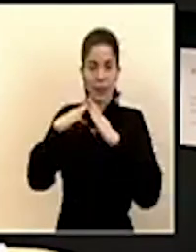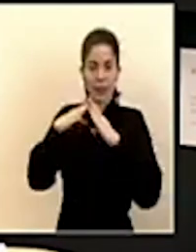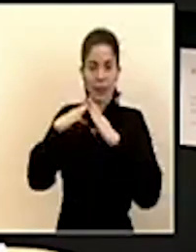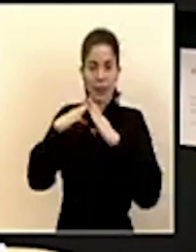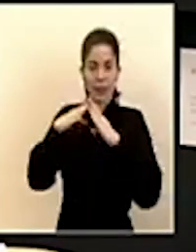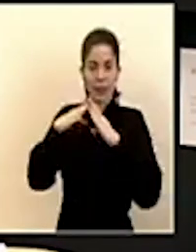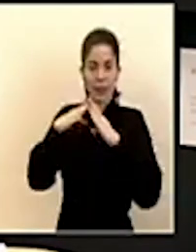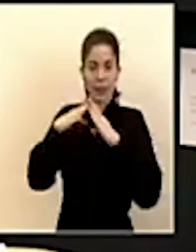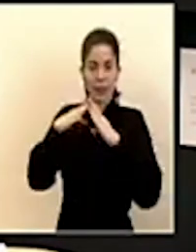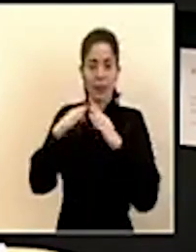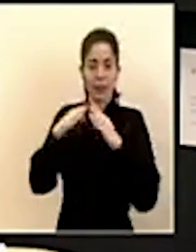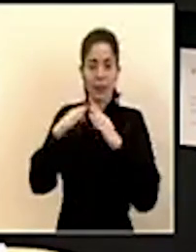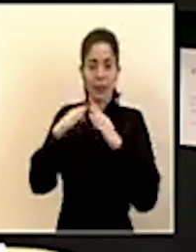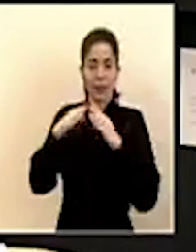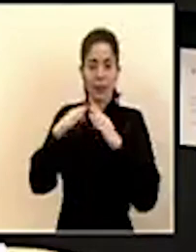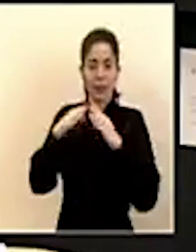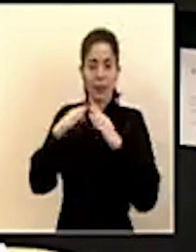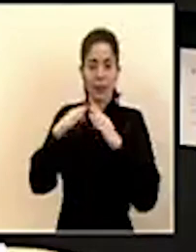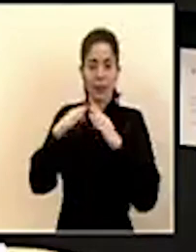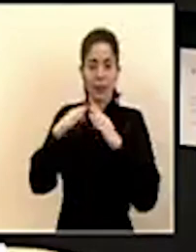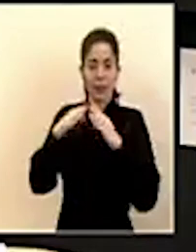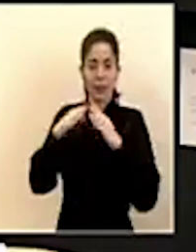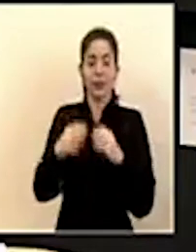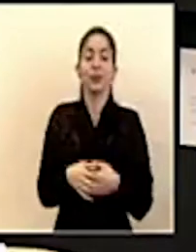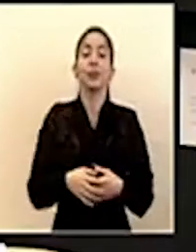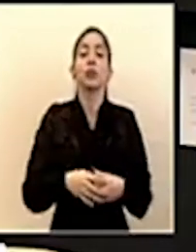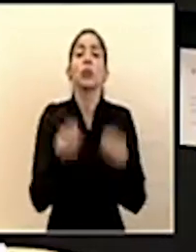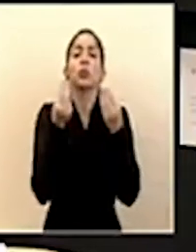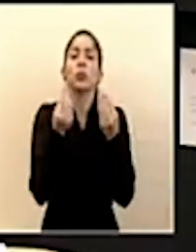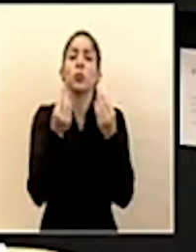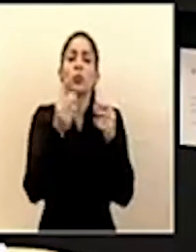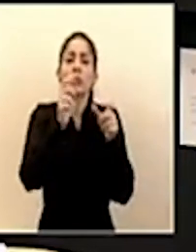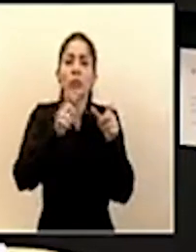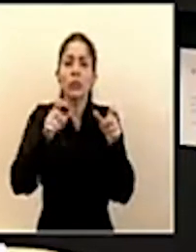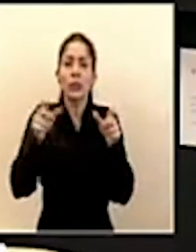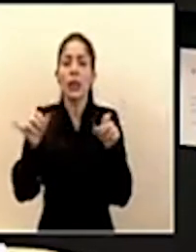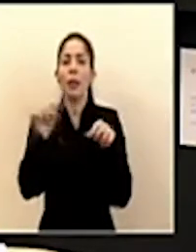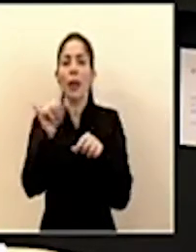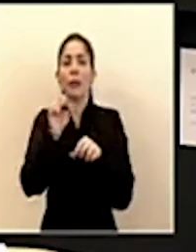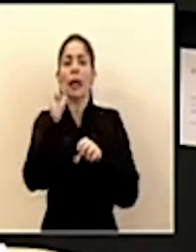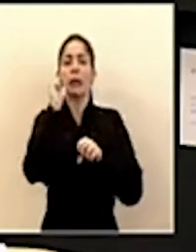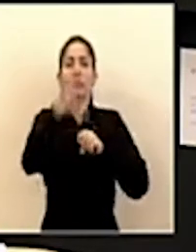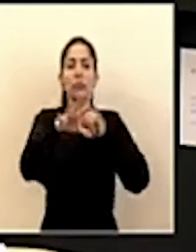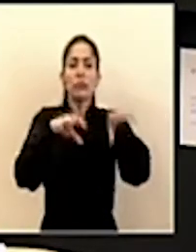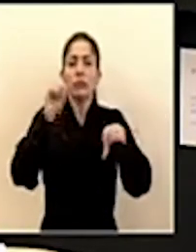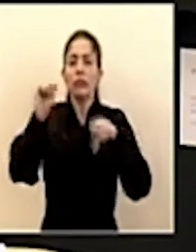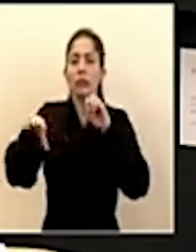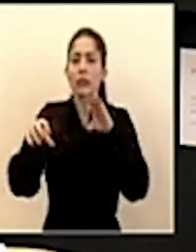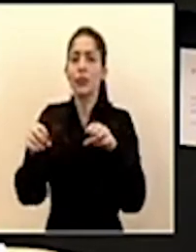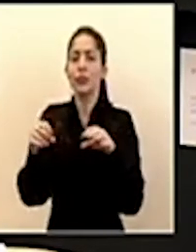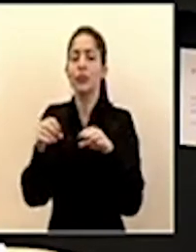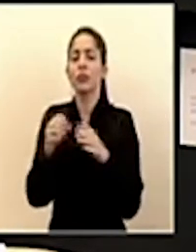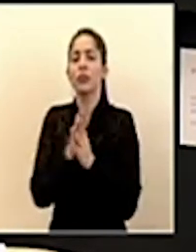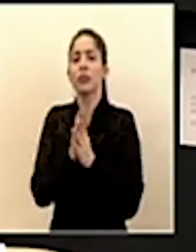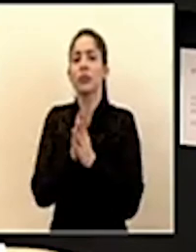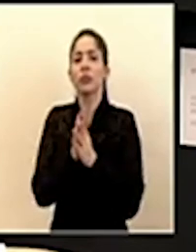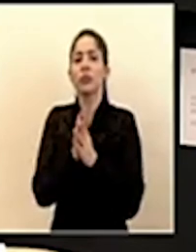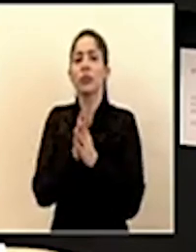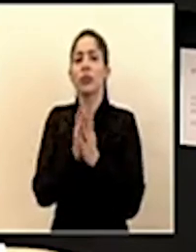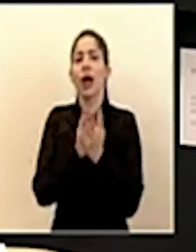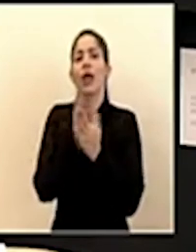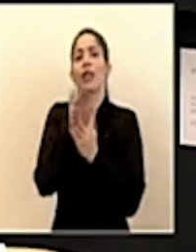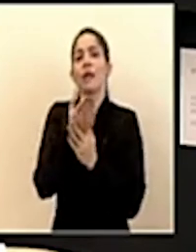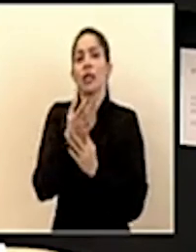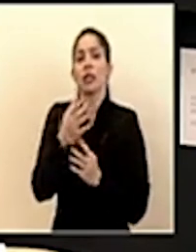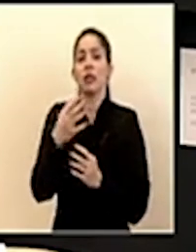medicamentos que requieren en muchos casos se está haciendo entrega por por recursos